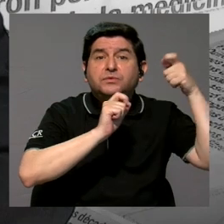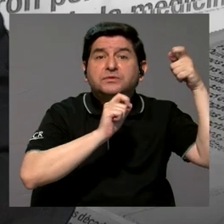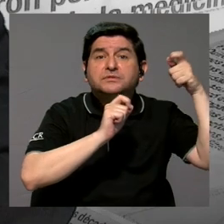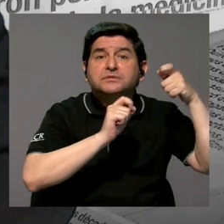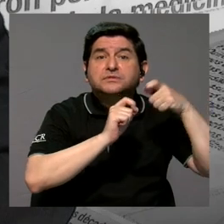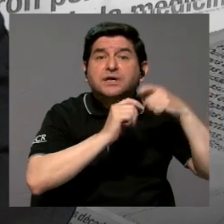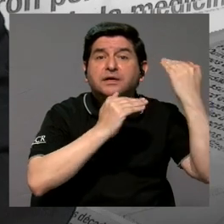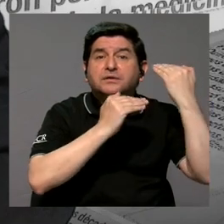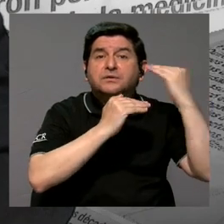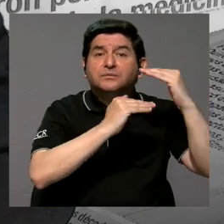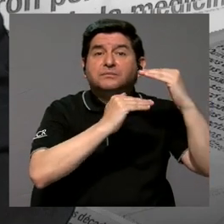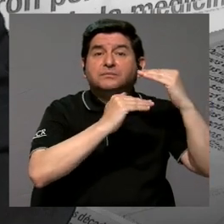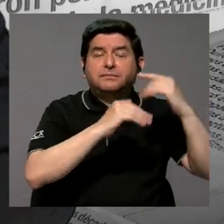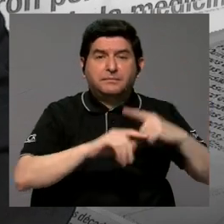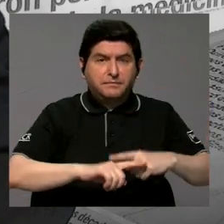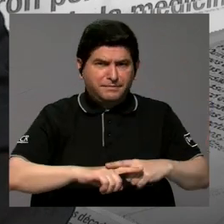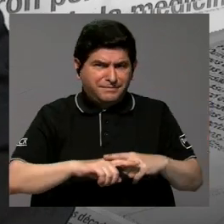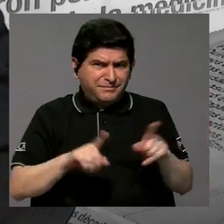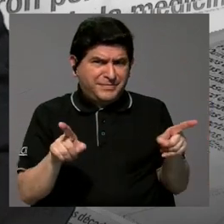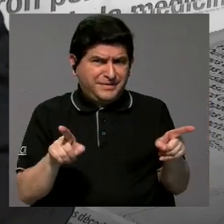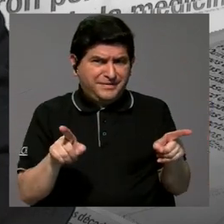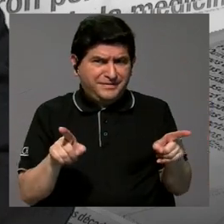específico pero realmente